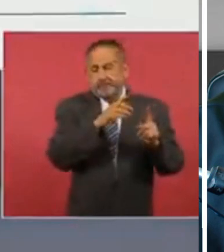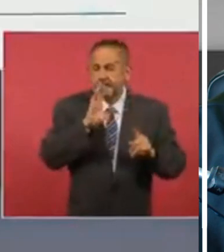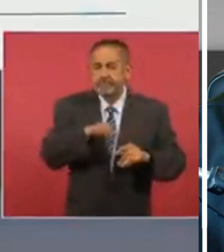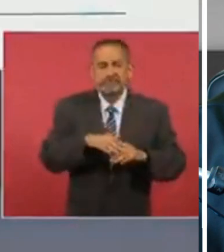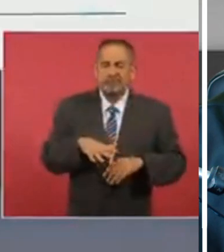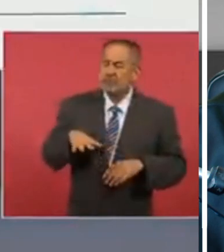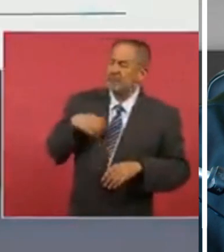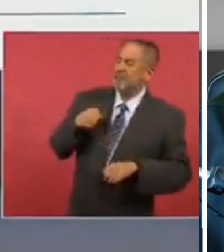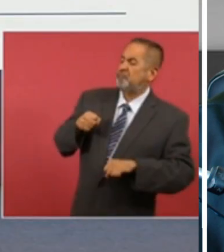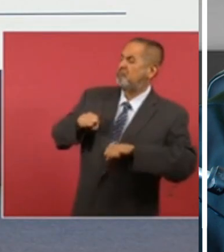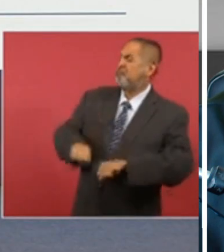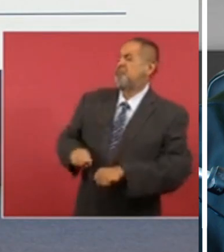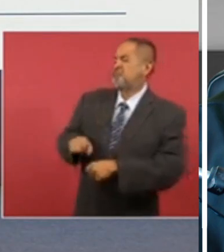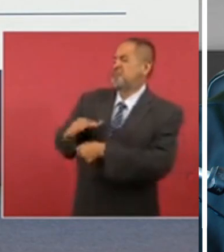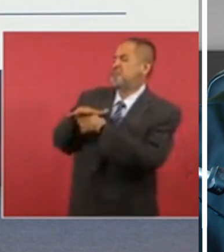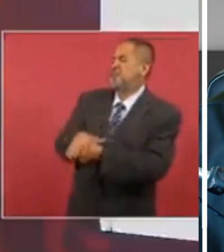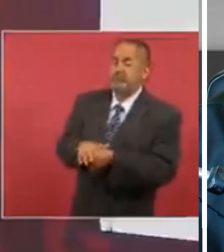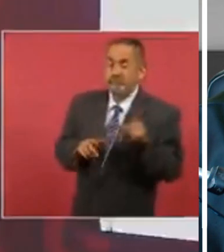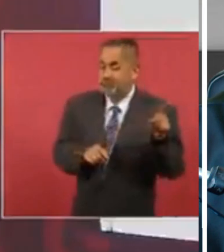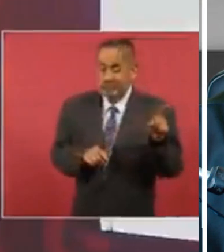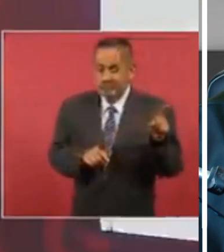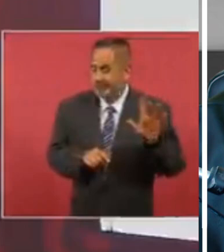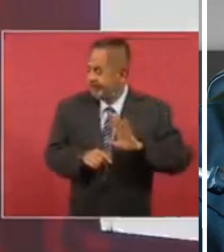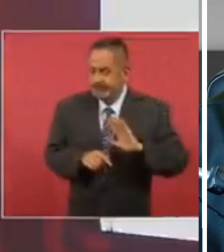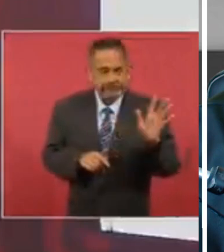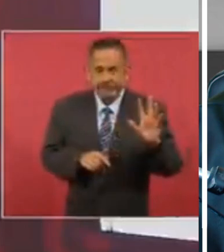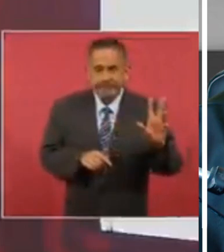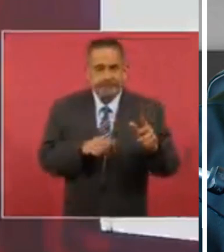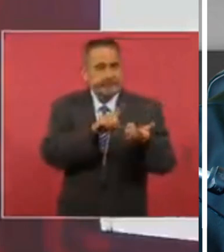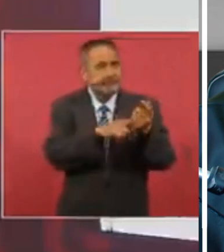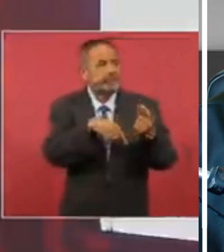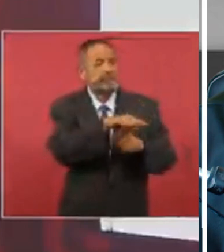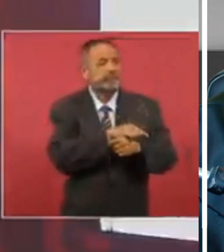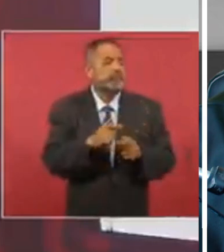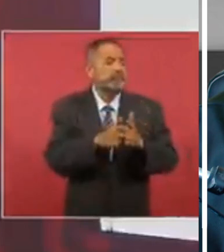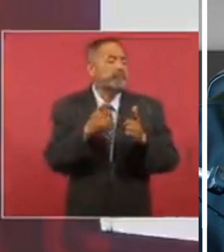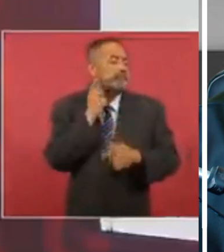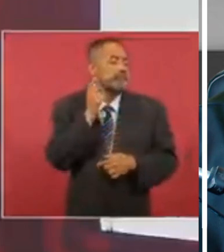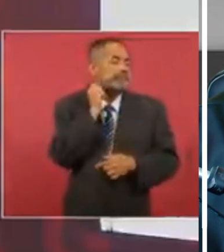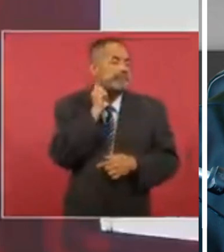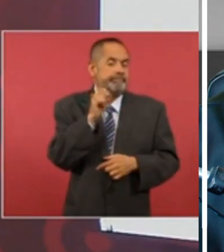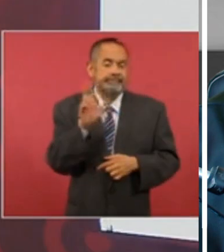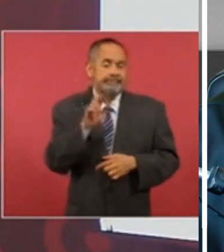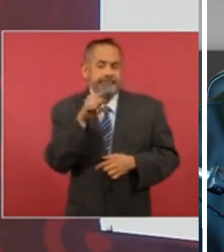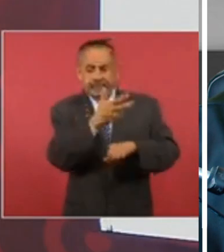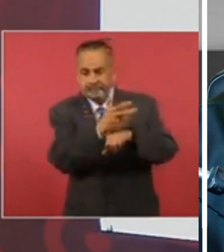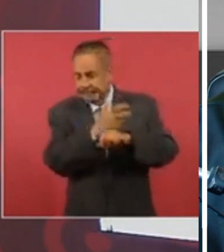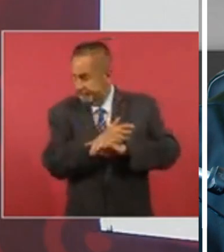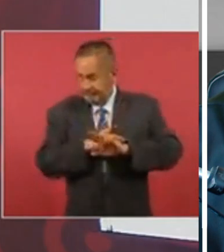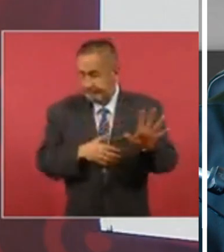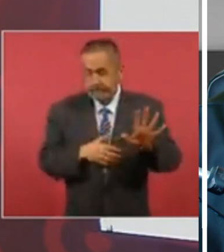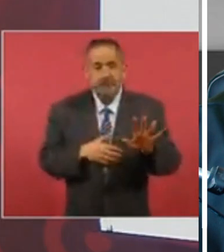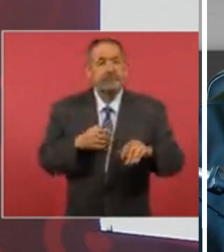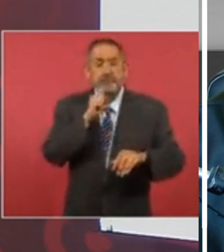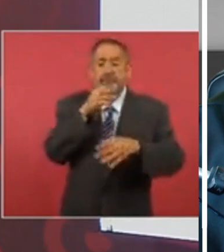prepotente en que actúan estos legisladores y informar también